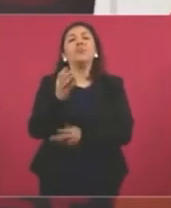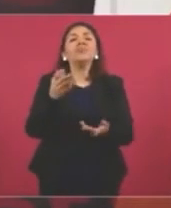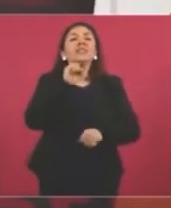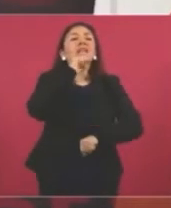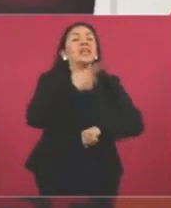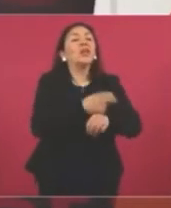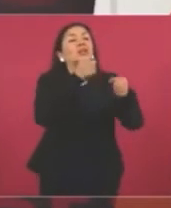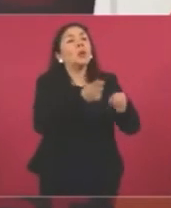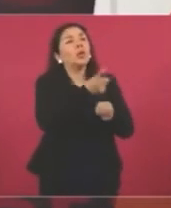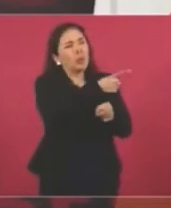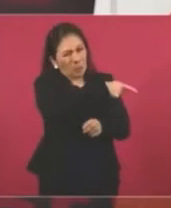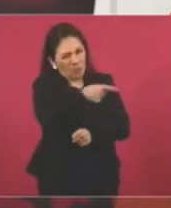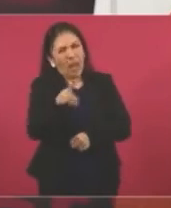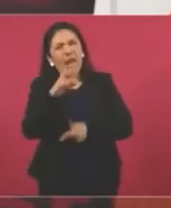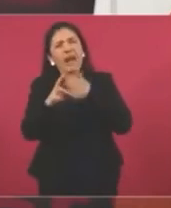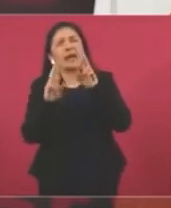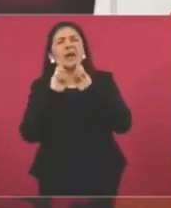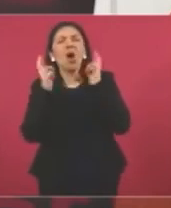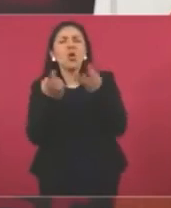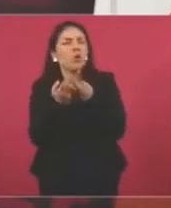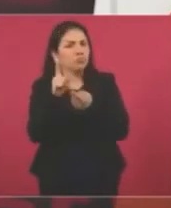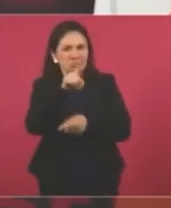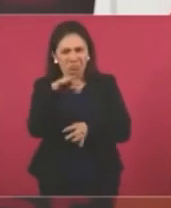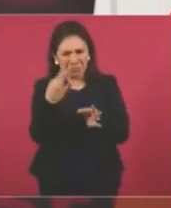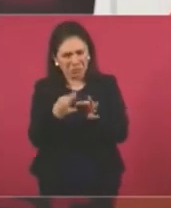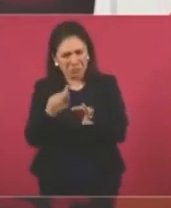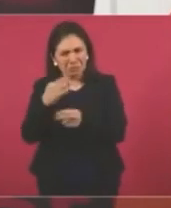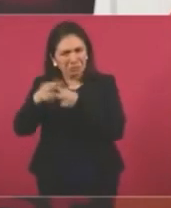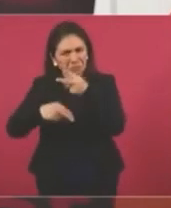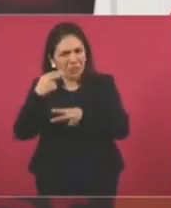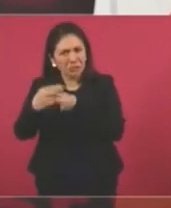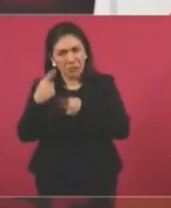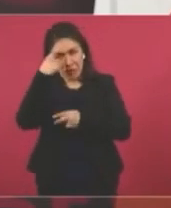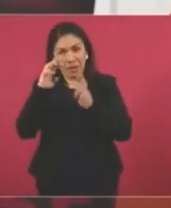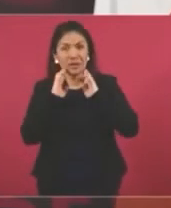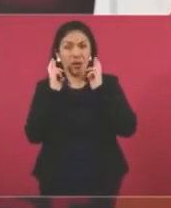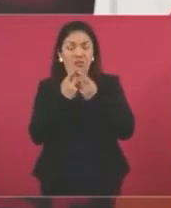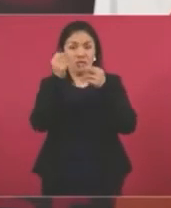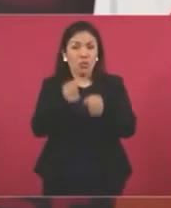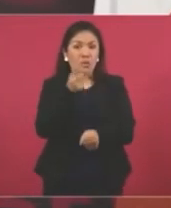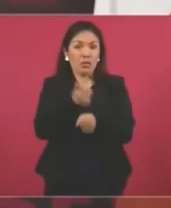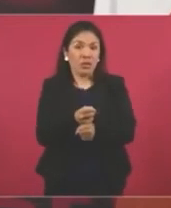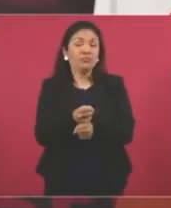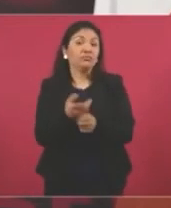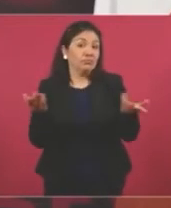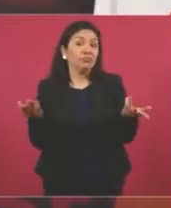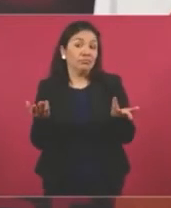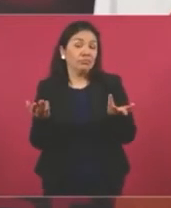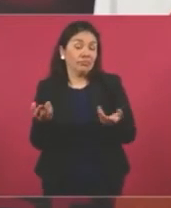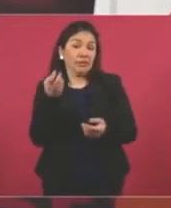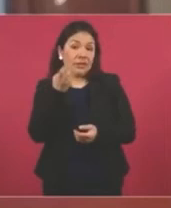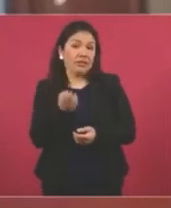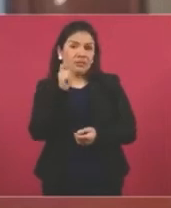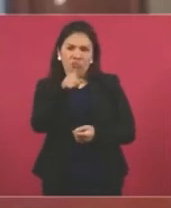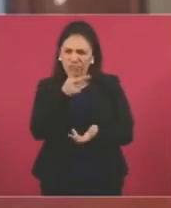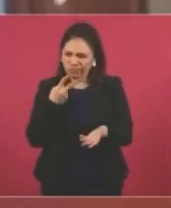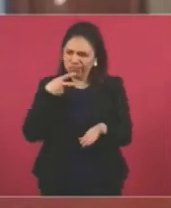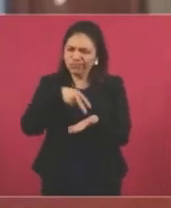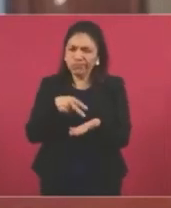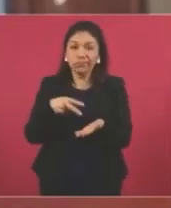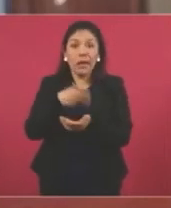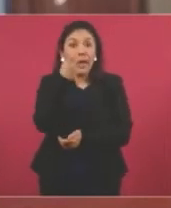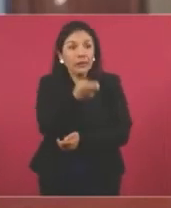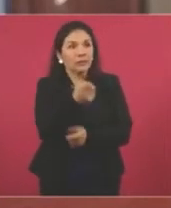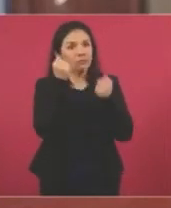secretario de seguridad pública las reuniones diarias del Gabinete de Seguridad, sino asiste usted de manera personal. Es un